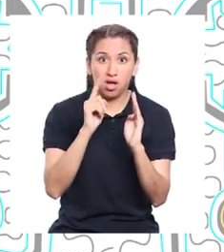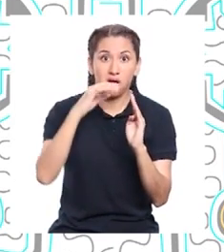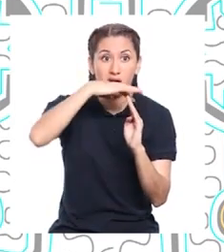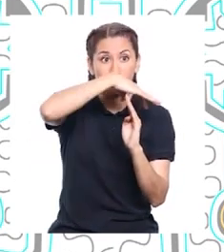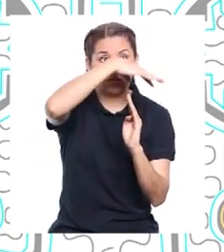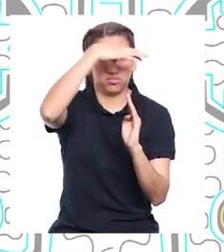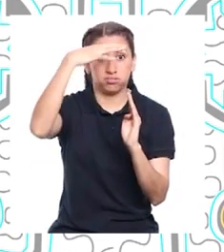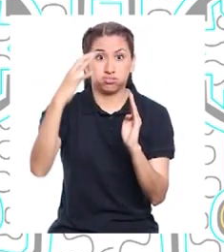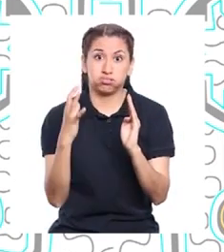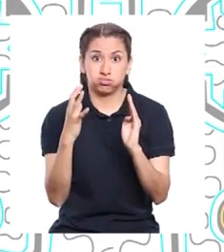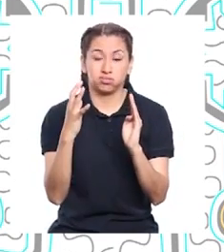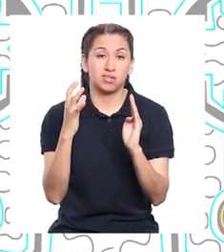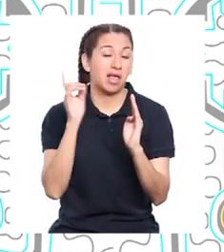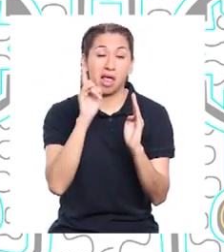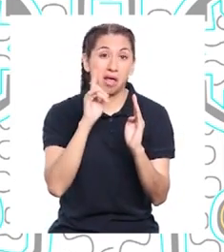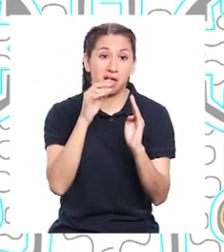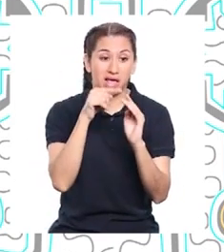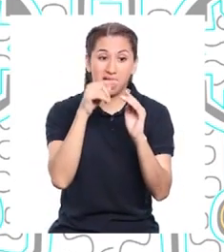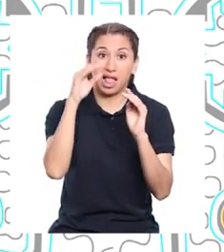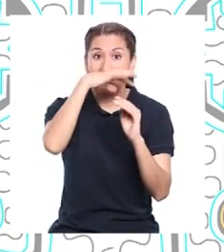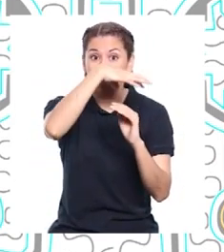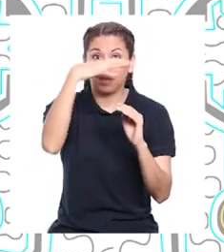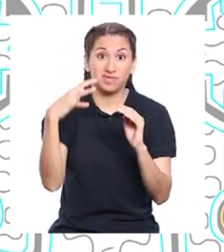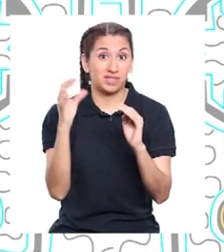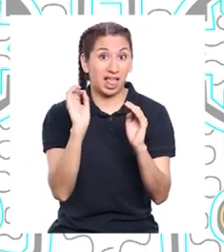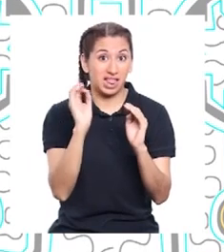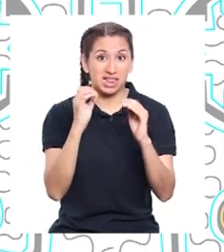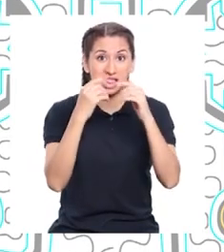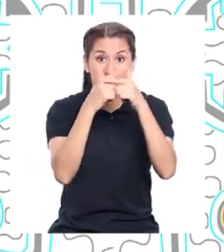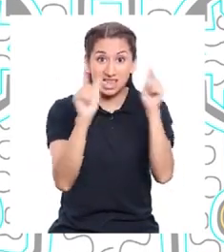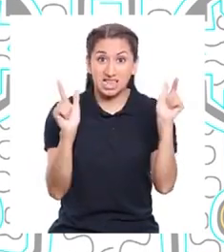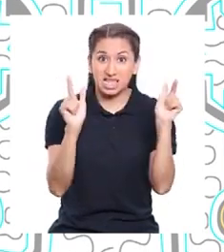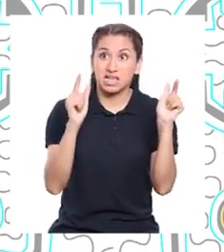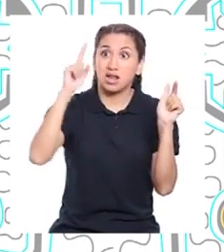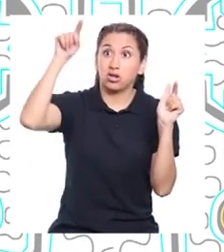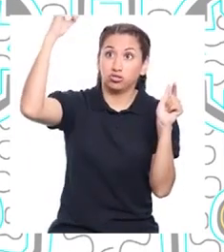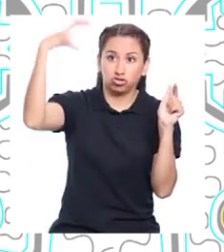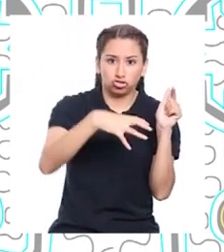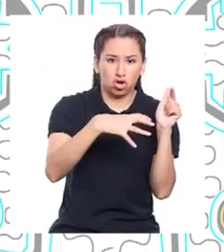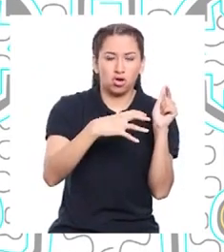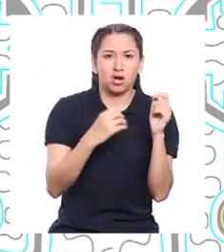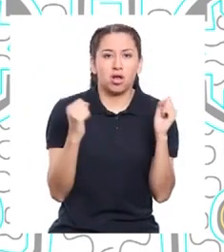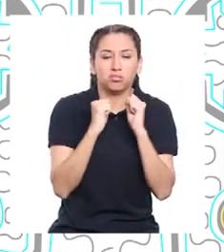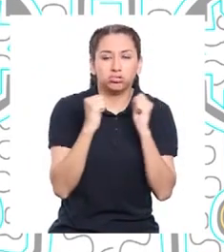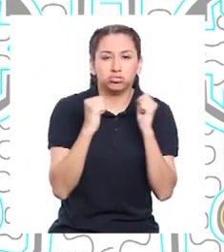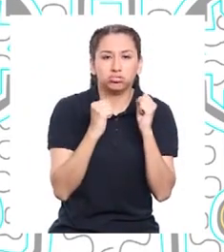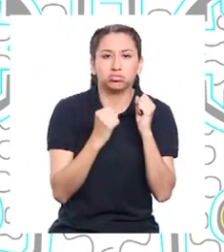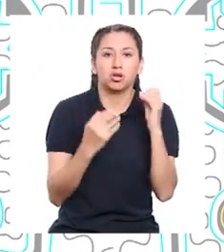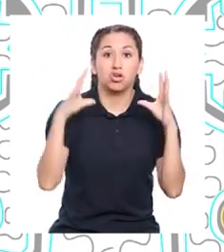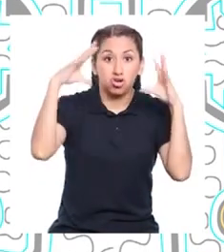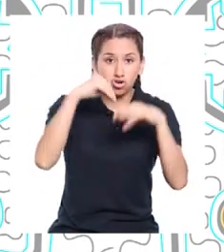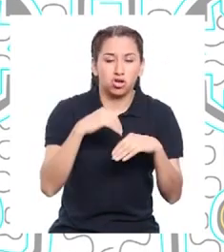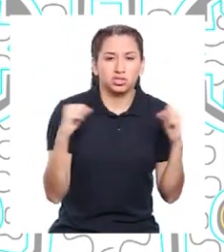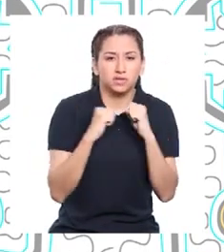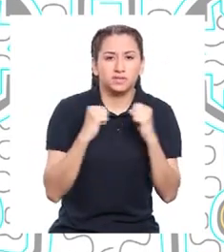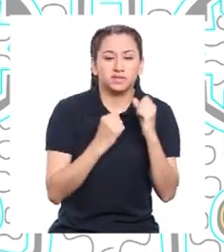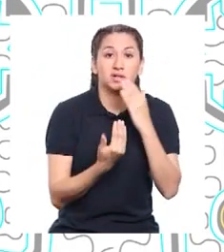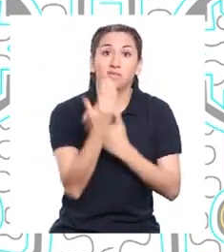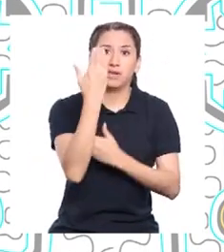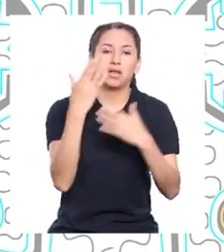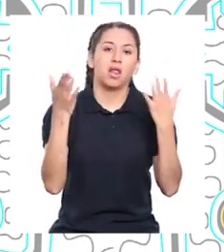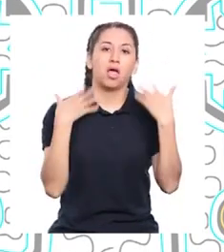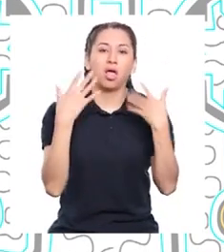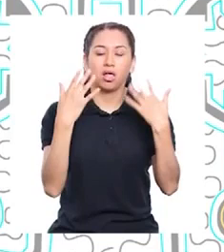Tierra estaría congelada de noche y muy caliente durante el día. Gracias al efecto invernadero, la